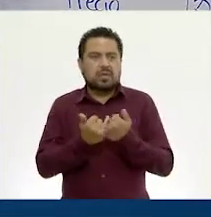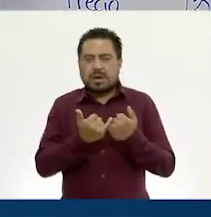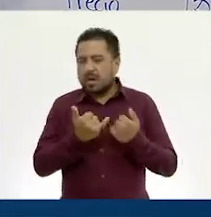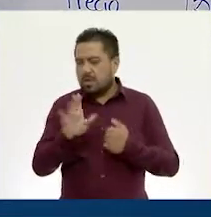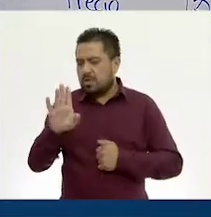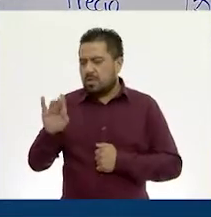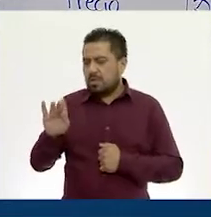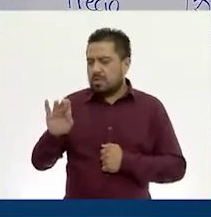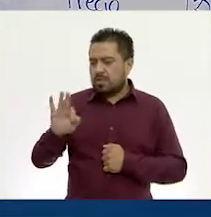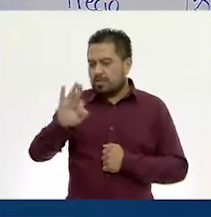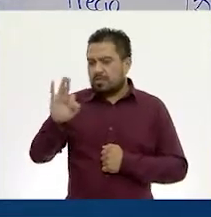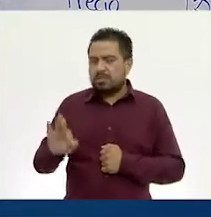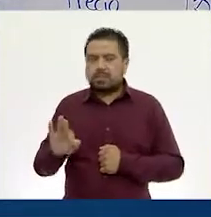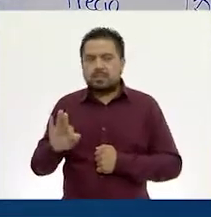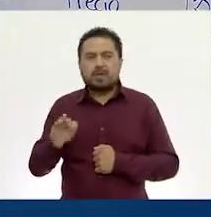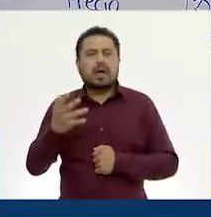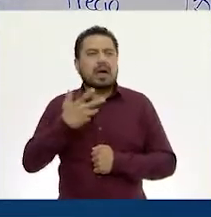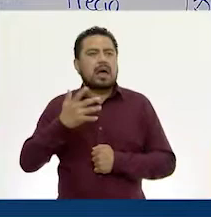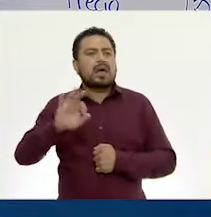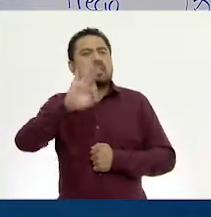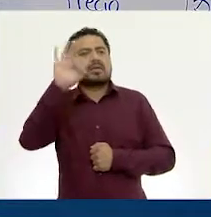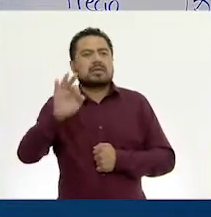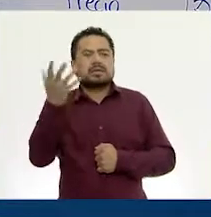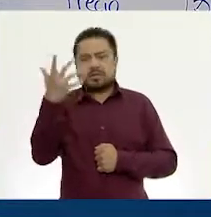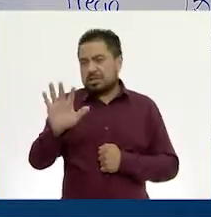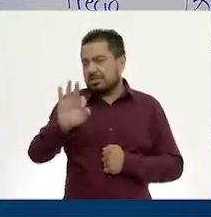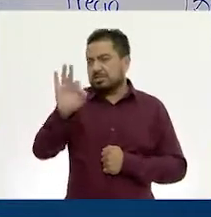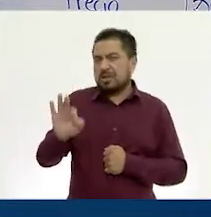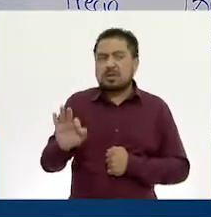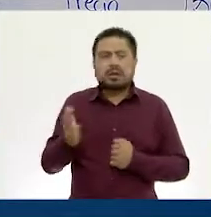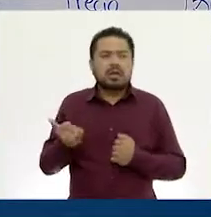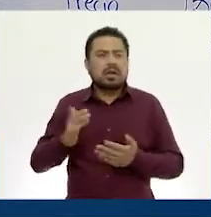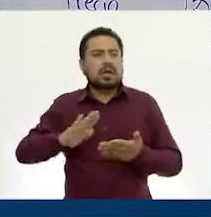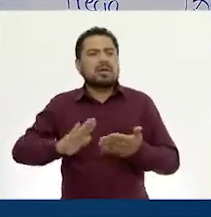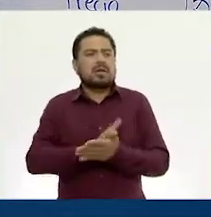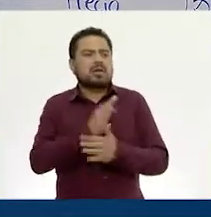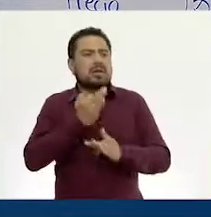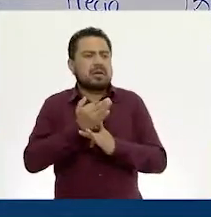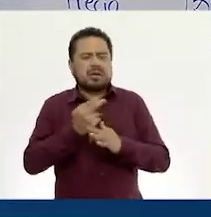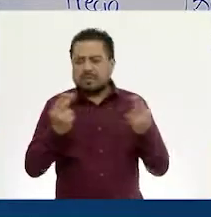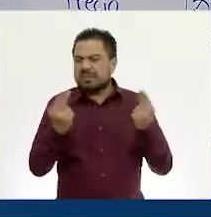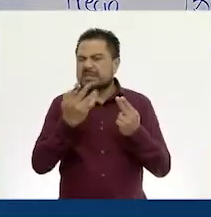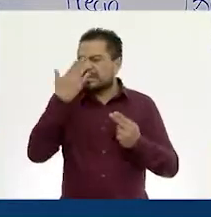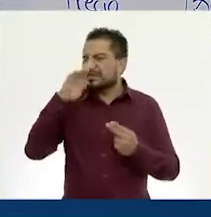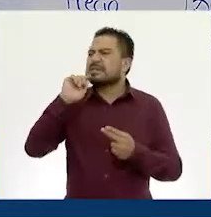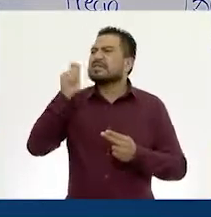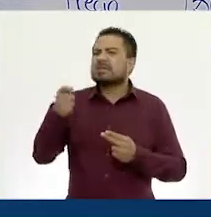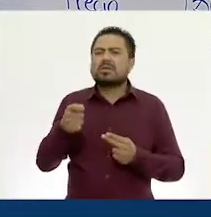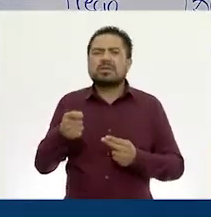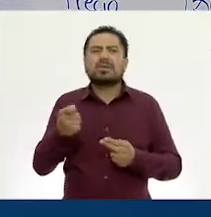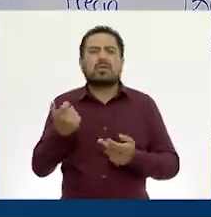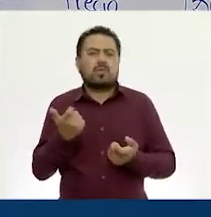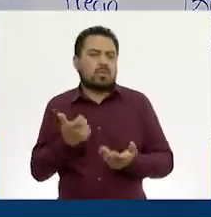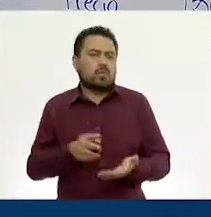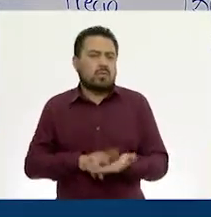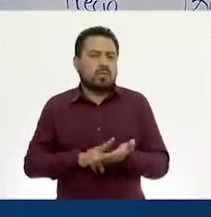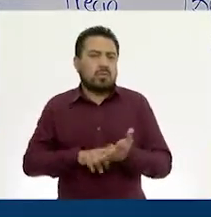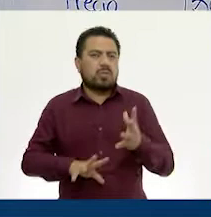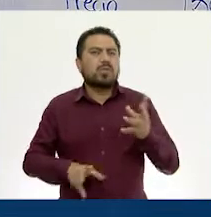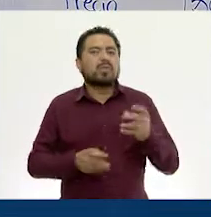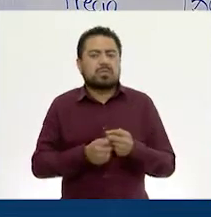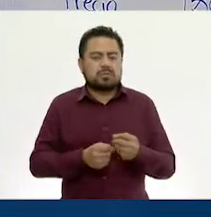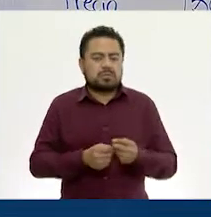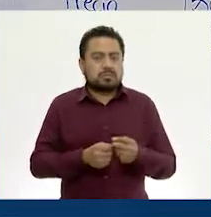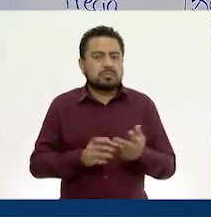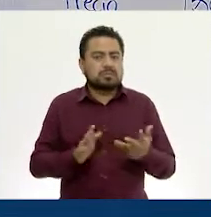90%, que el descuento es de 10% y pues lo que necesitamos saber es el costo total. Ajá.